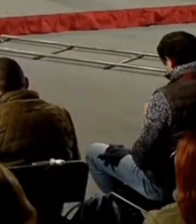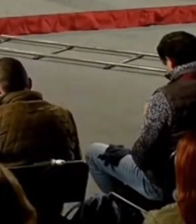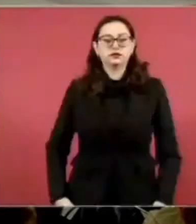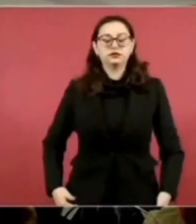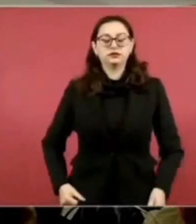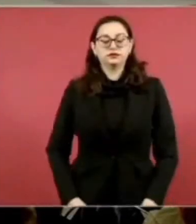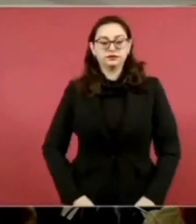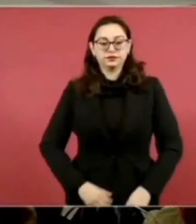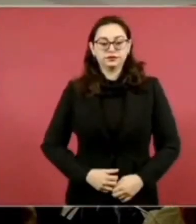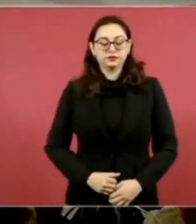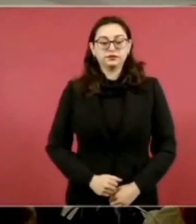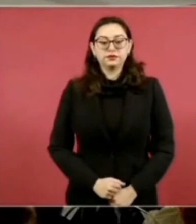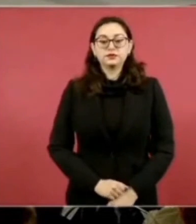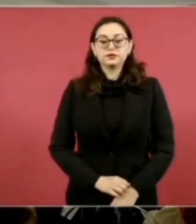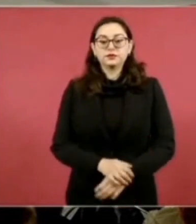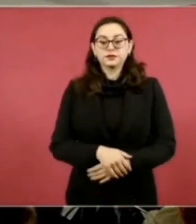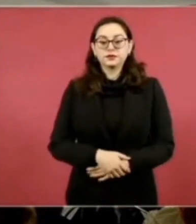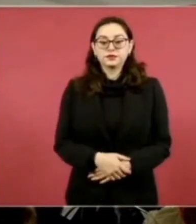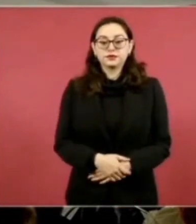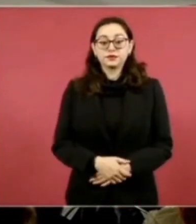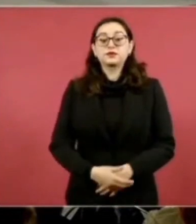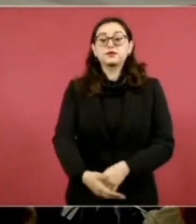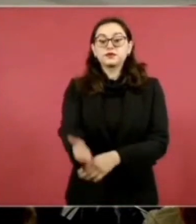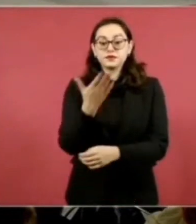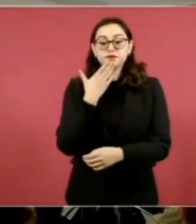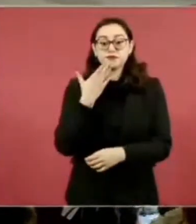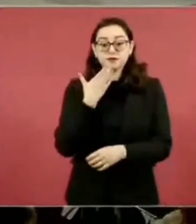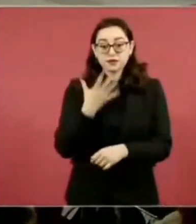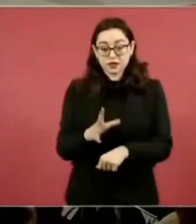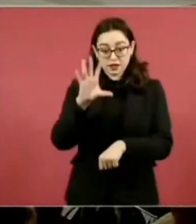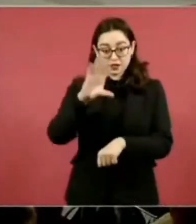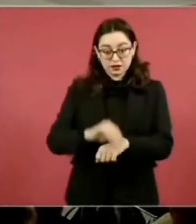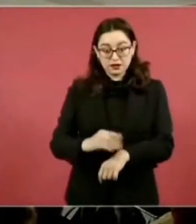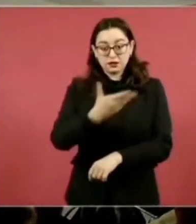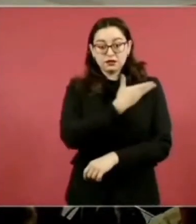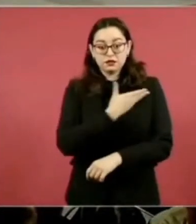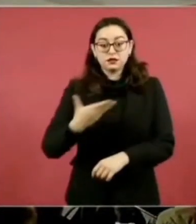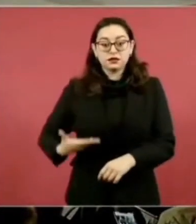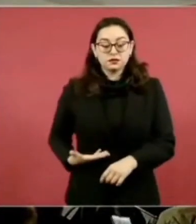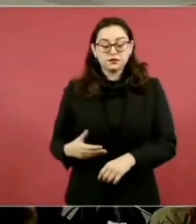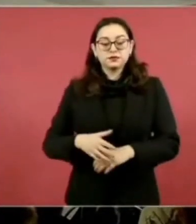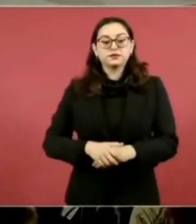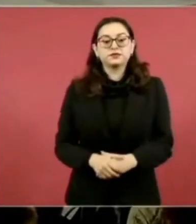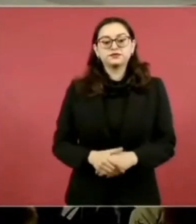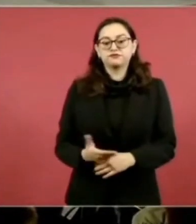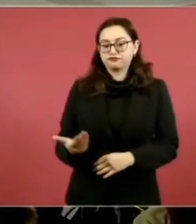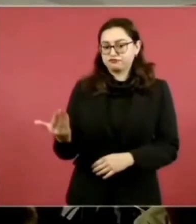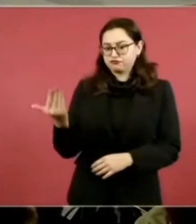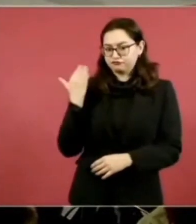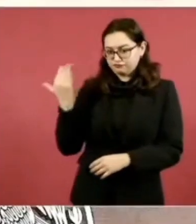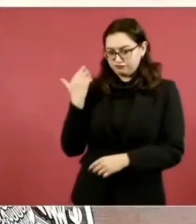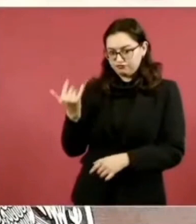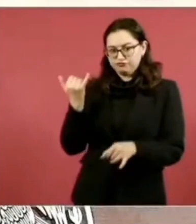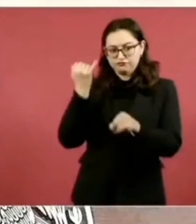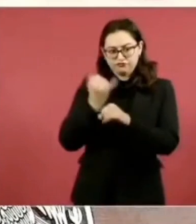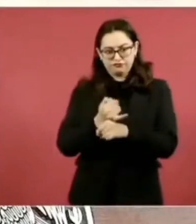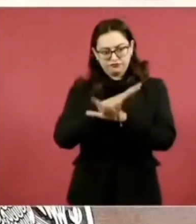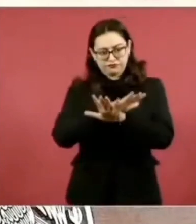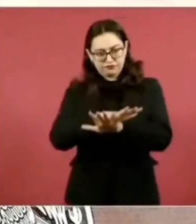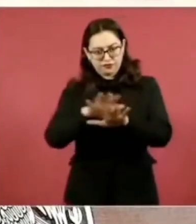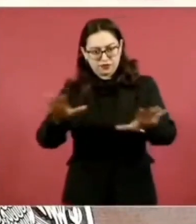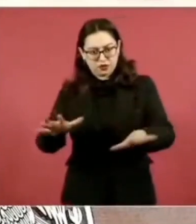Muy bien, con su permiso, señor presidente. Como usted ya había informado hace unos días al pueblo de México,